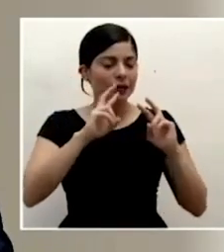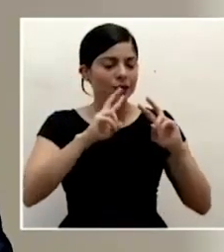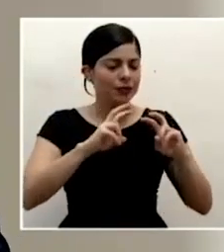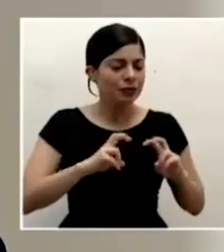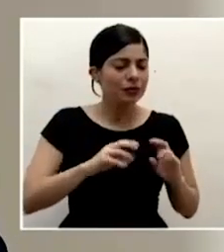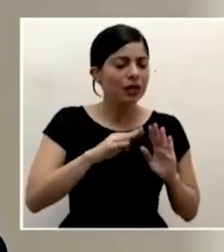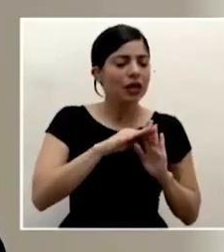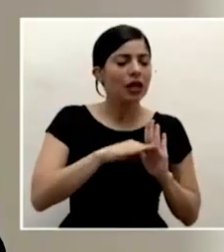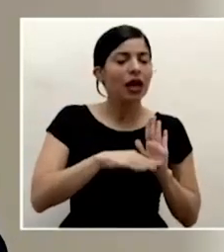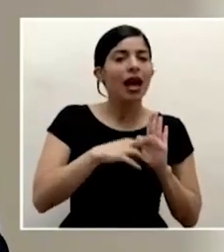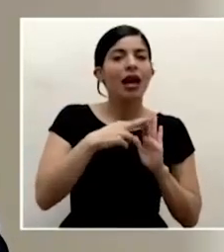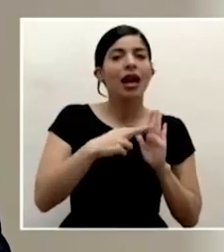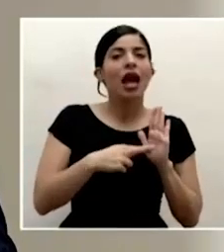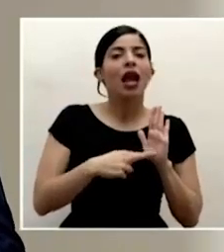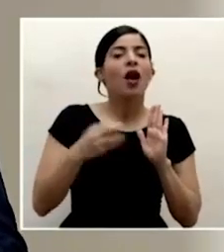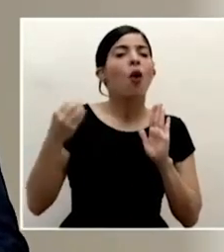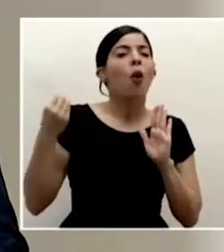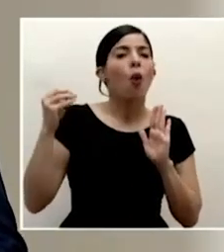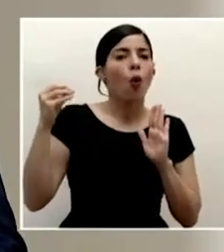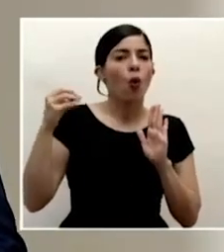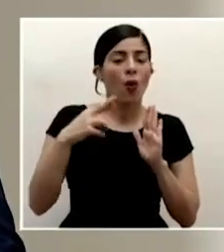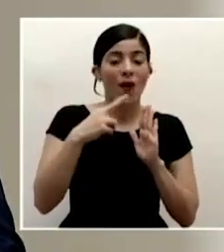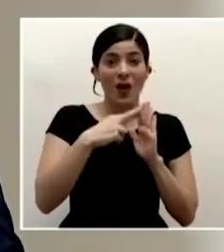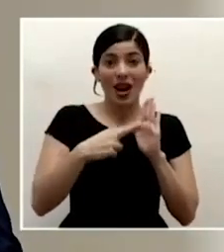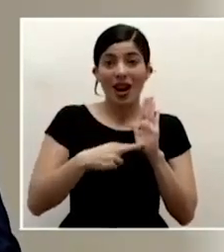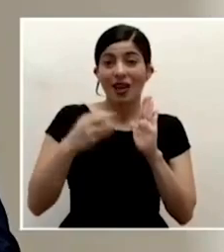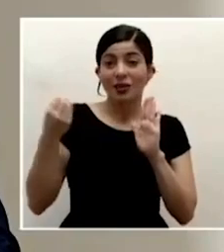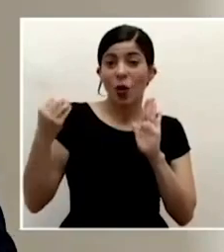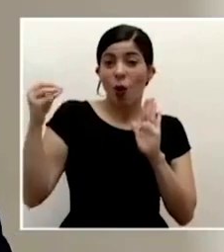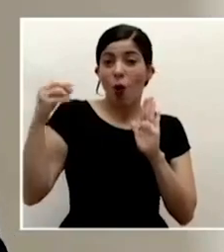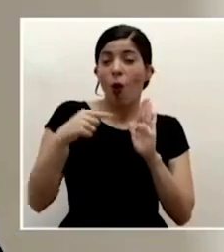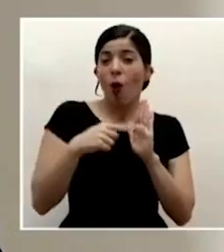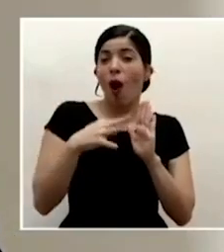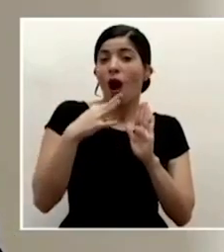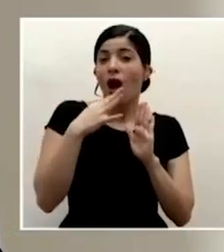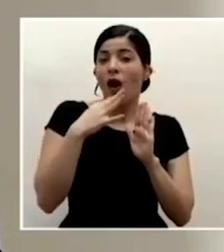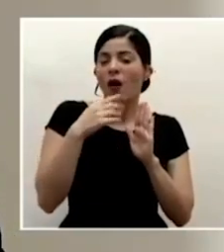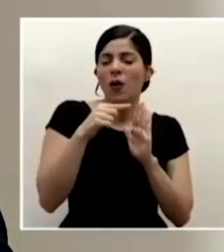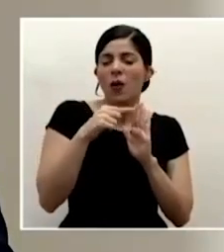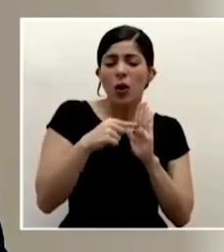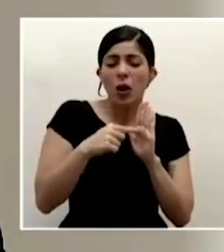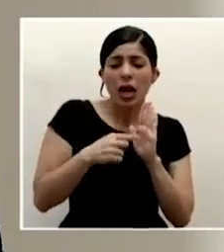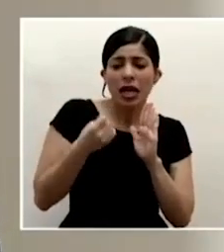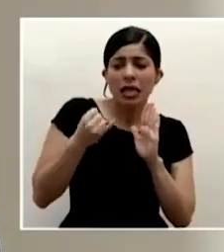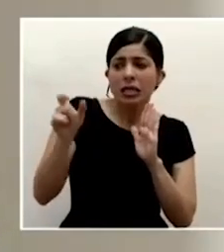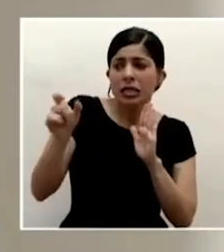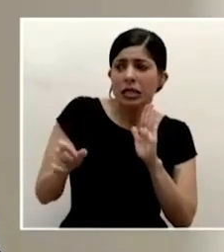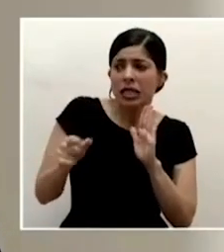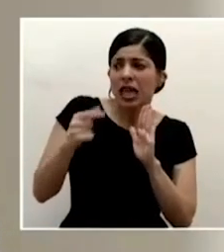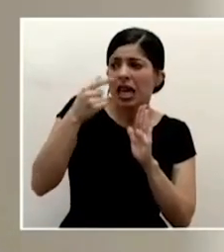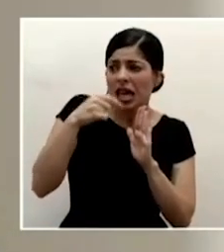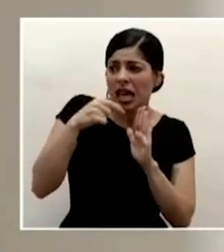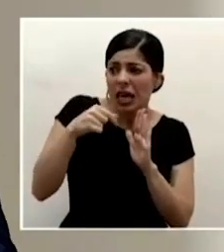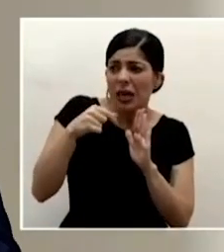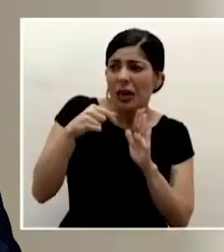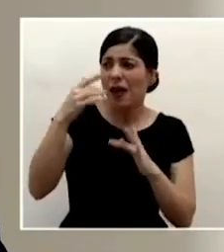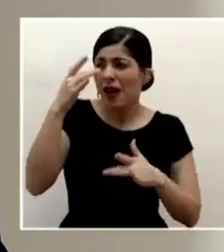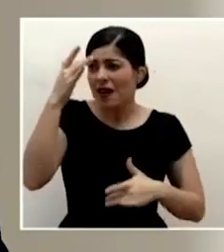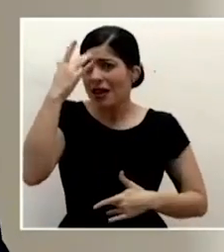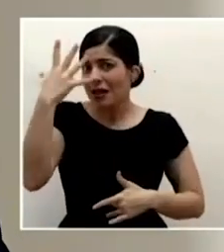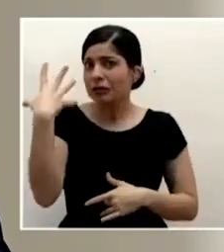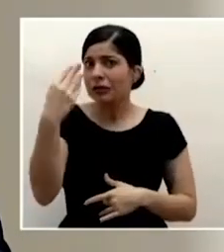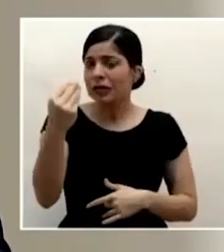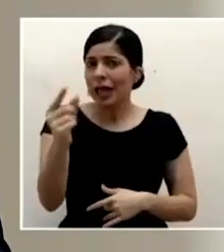oro. Esas reglas de oro que nos hablan de que si alguien está enfermo, con gripe o de frío, no debe salir,